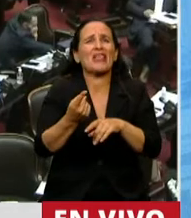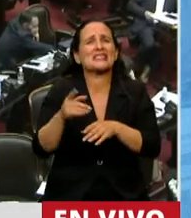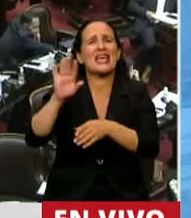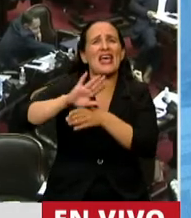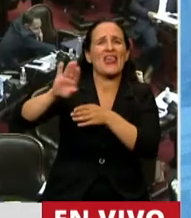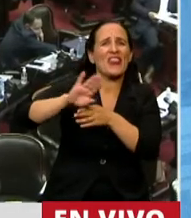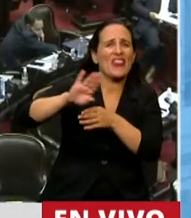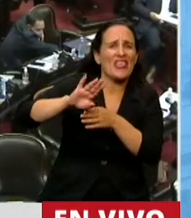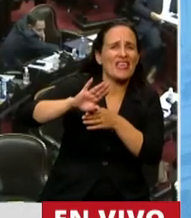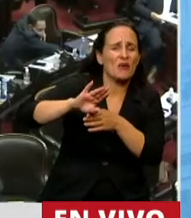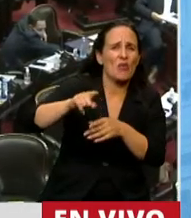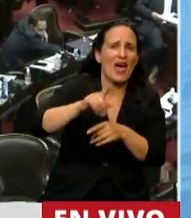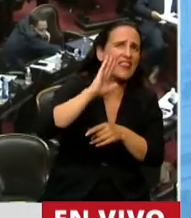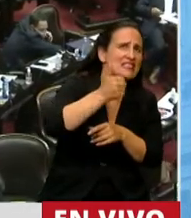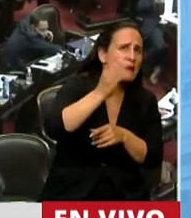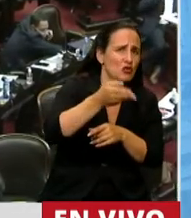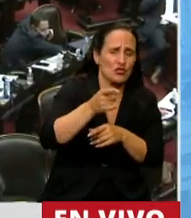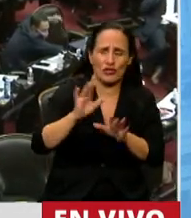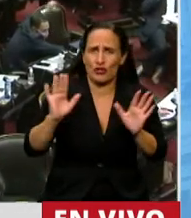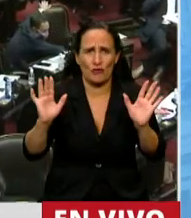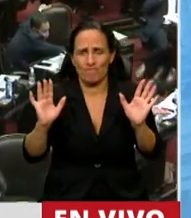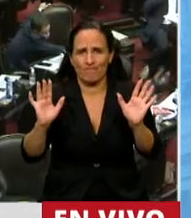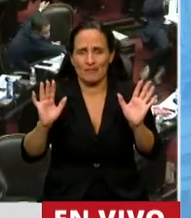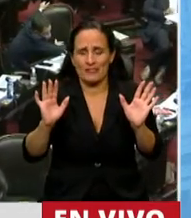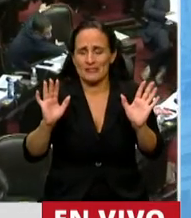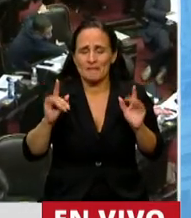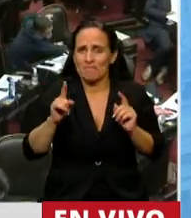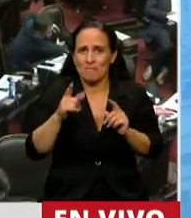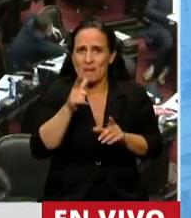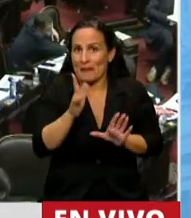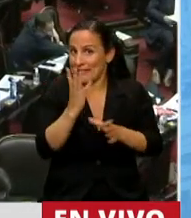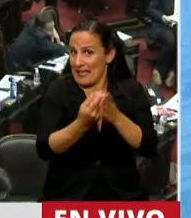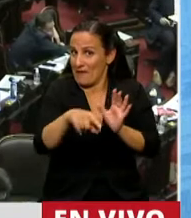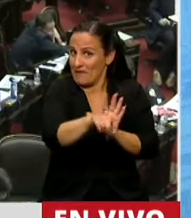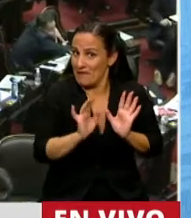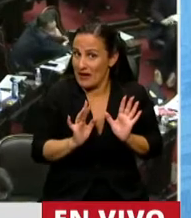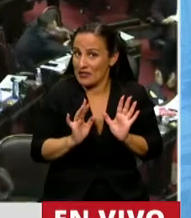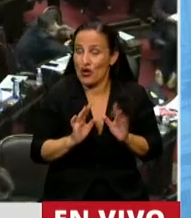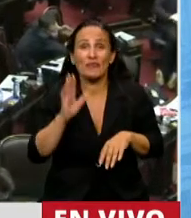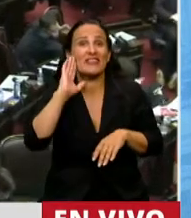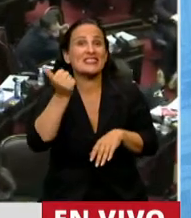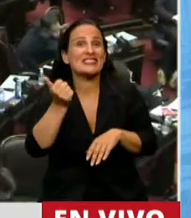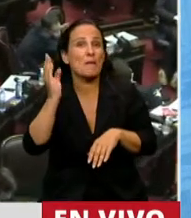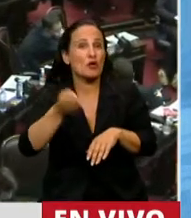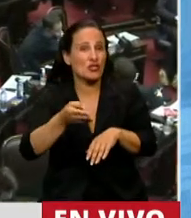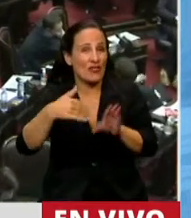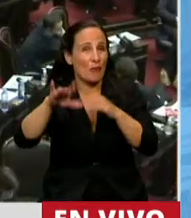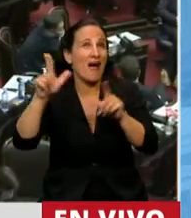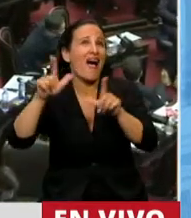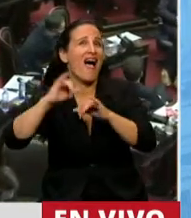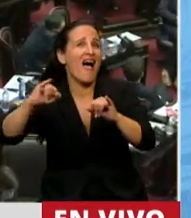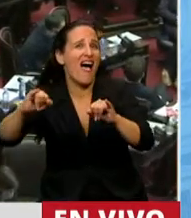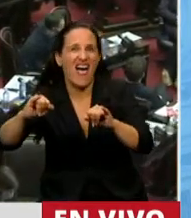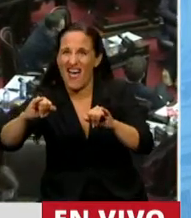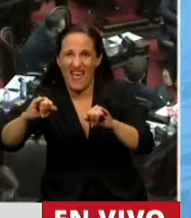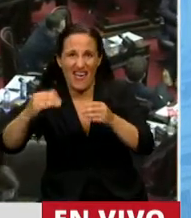colocada al 16% porque no quiero hacer interpretaciones. Ese 16% del que se han ocupado los medios es la tasa